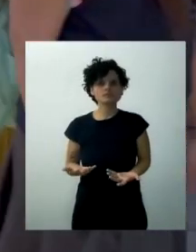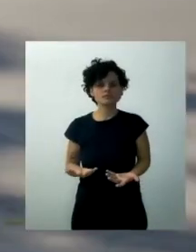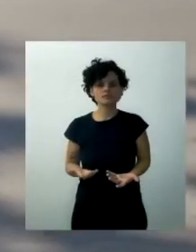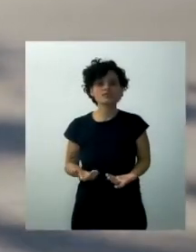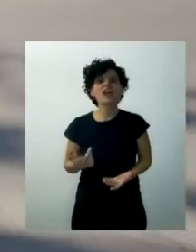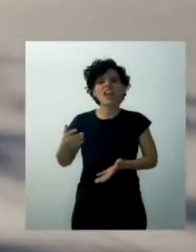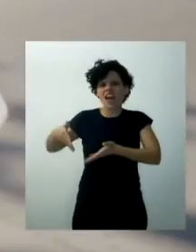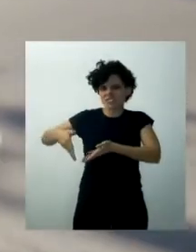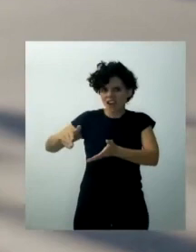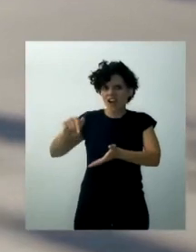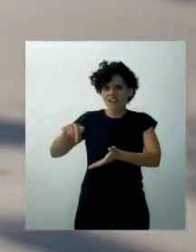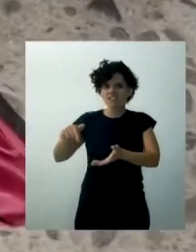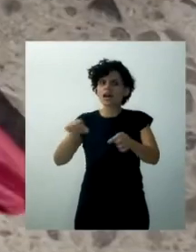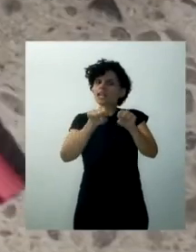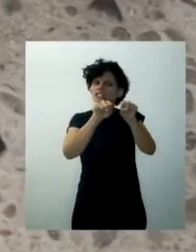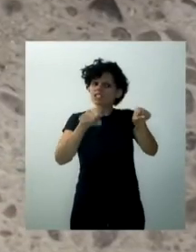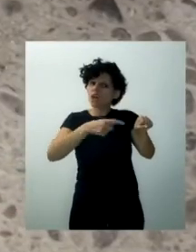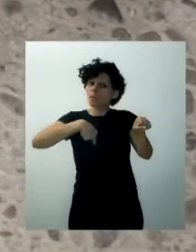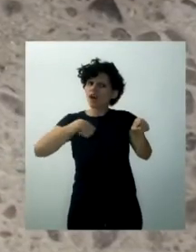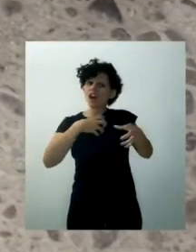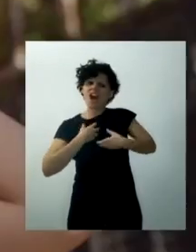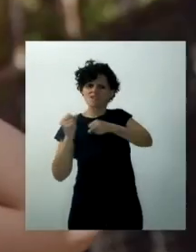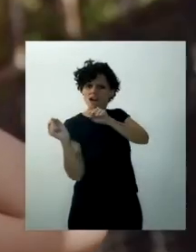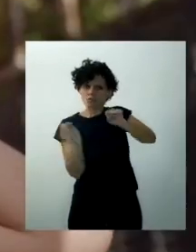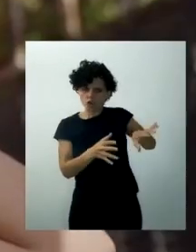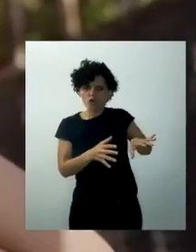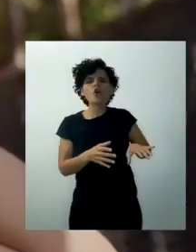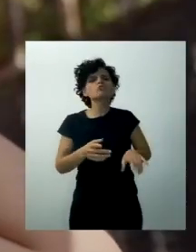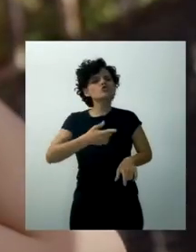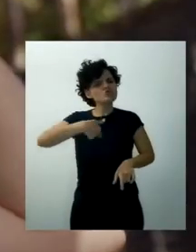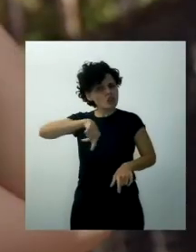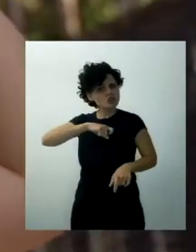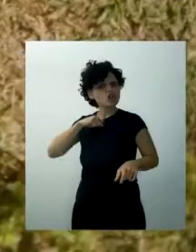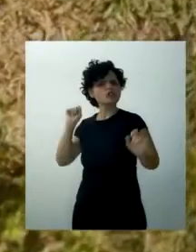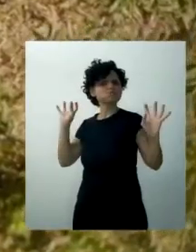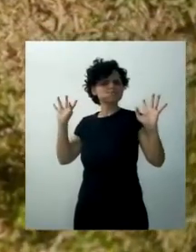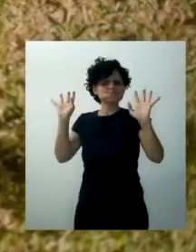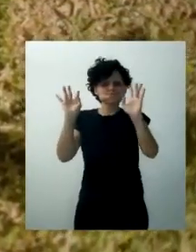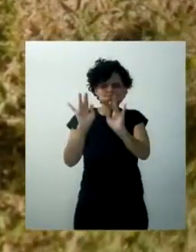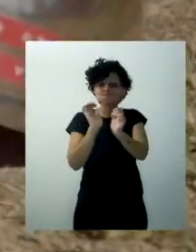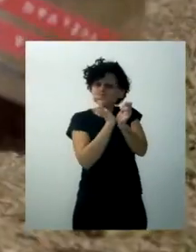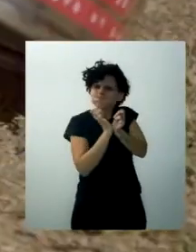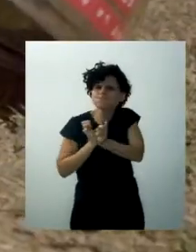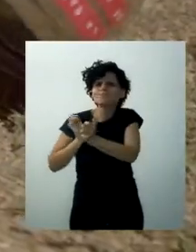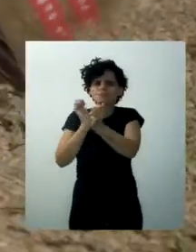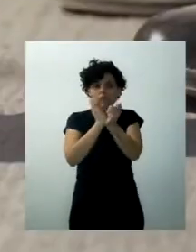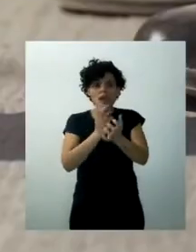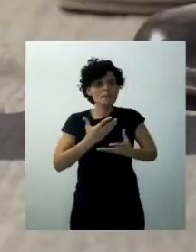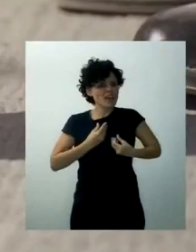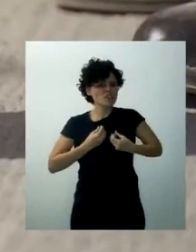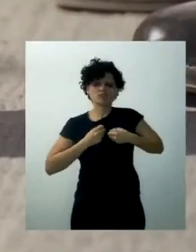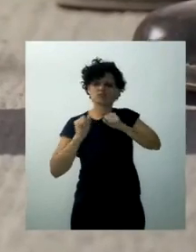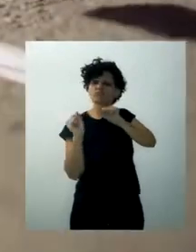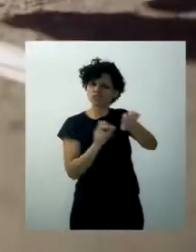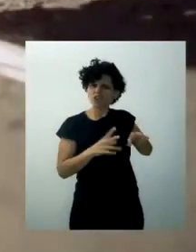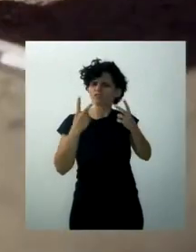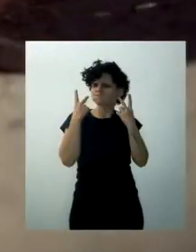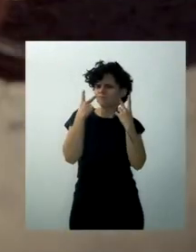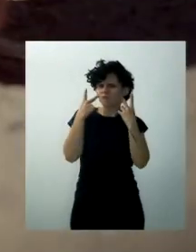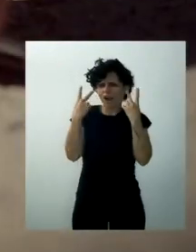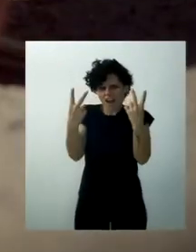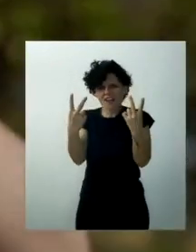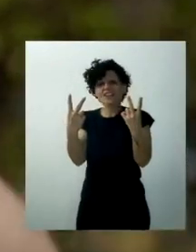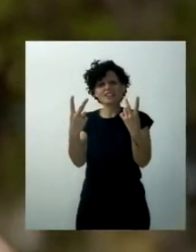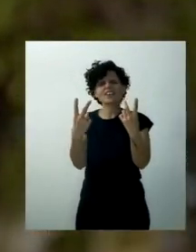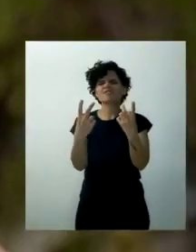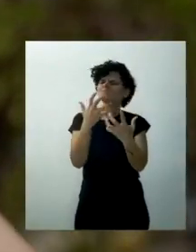En las calles donde nos abandonó el sistema, nos reencontramos para caminar de la mano sin miedo y con fuerza